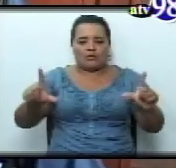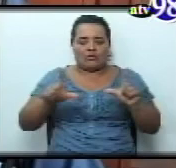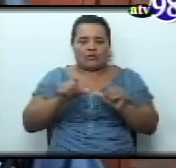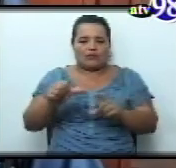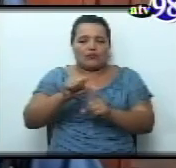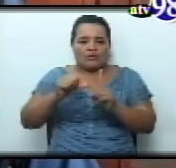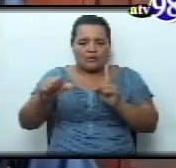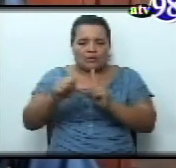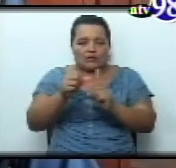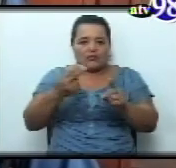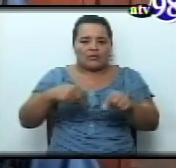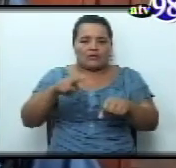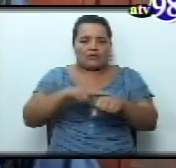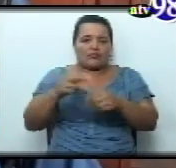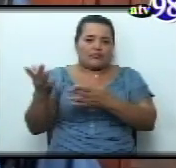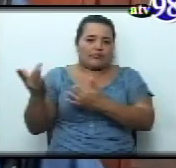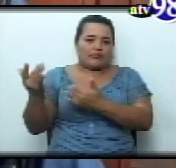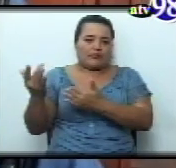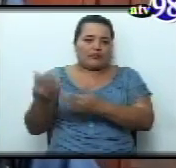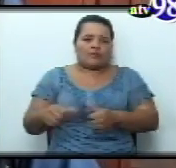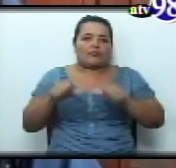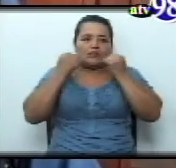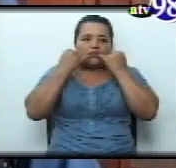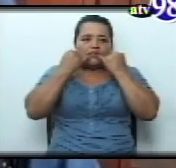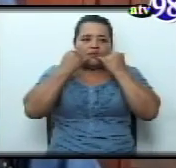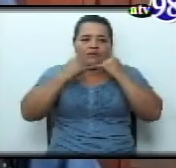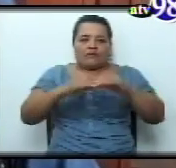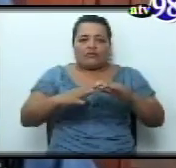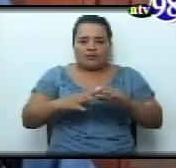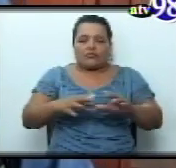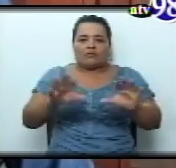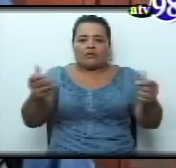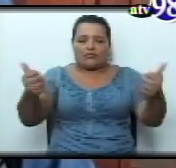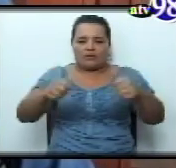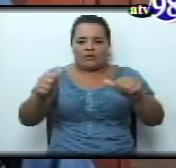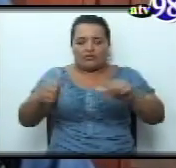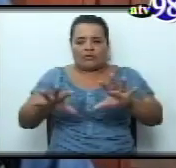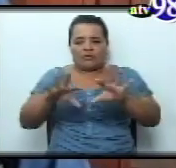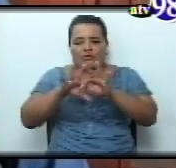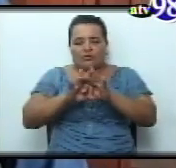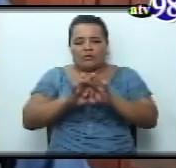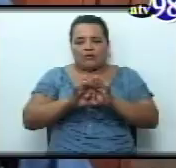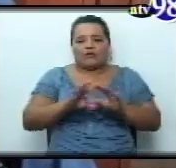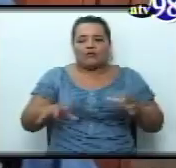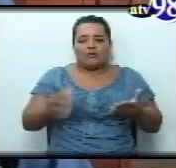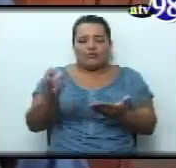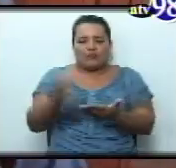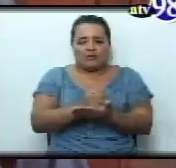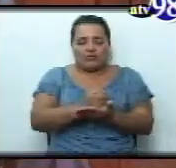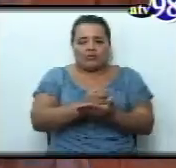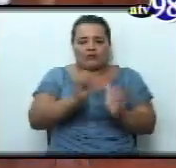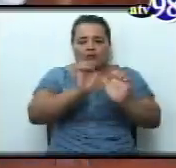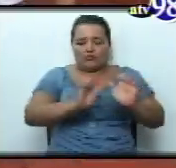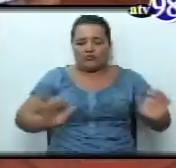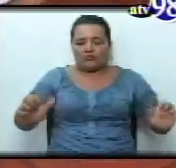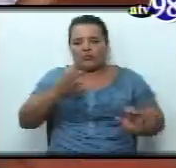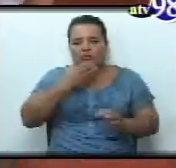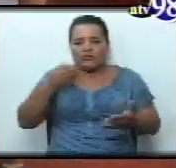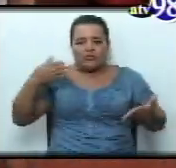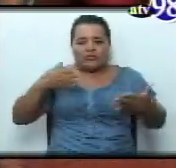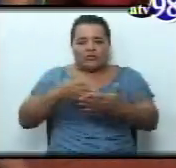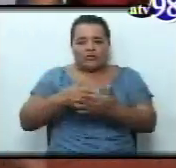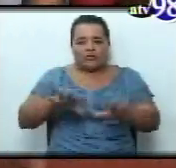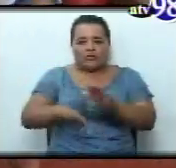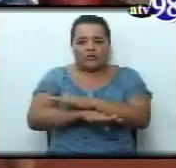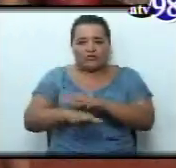Nacional y esperar tener un informe como corresponde en el momento en que hayamos concluido este